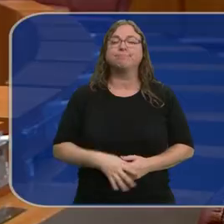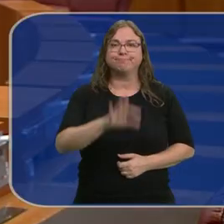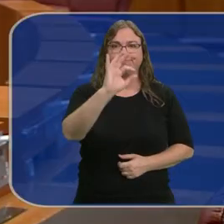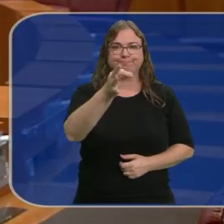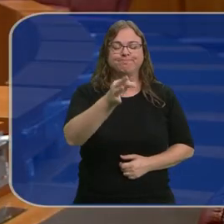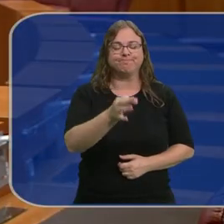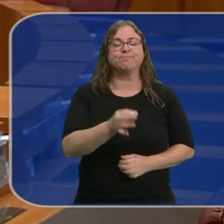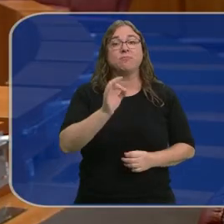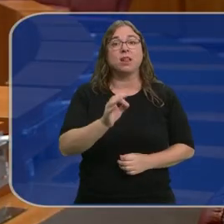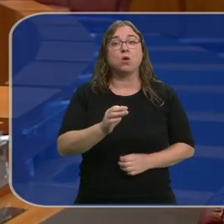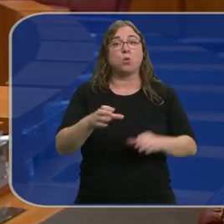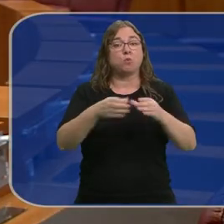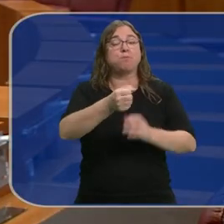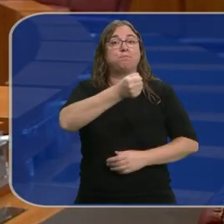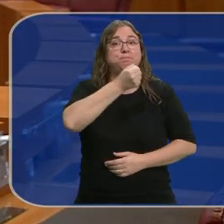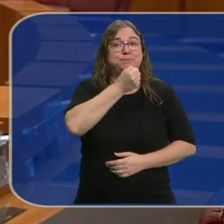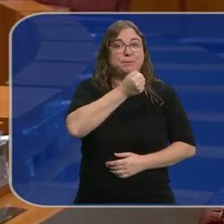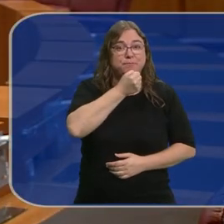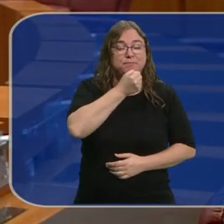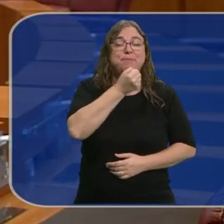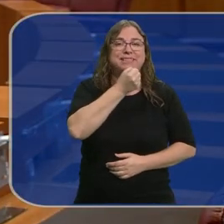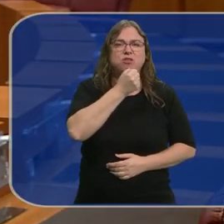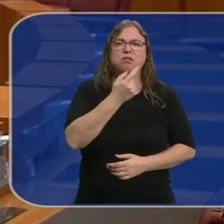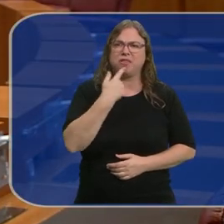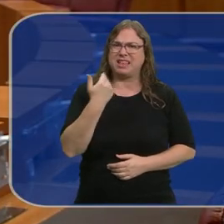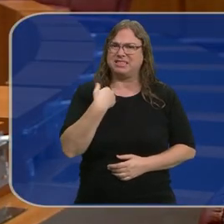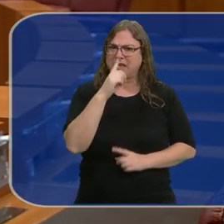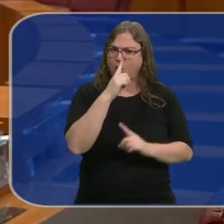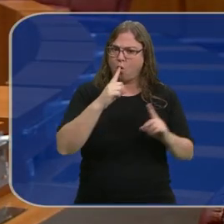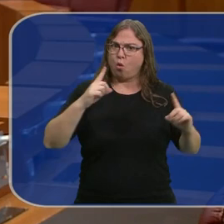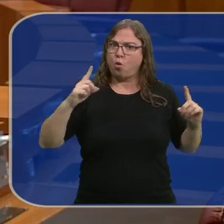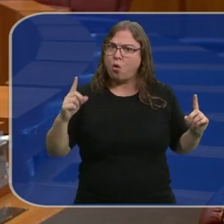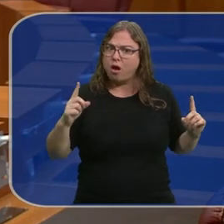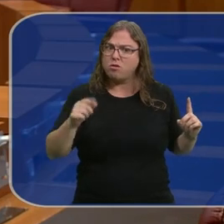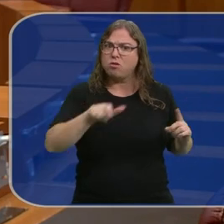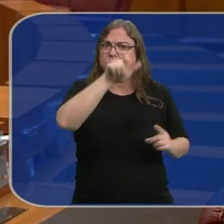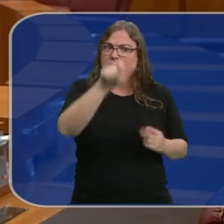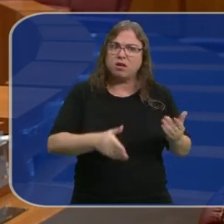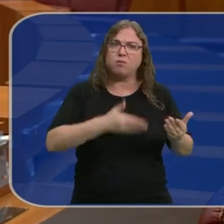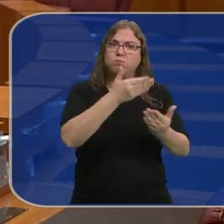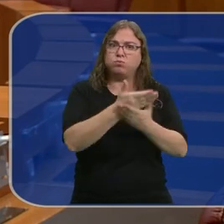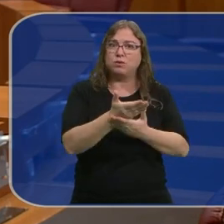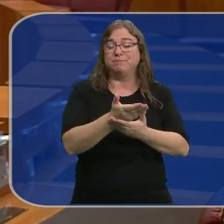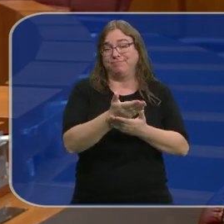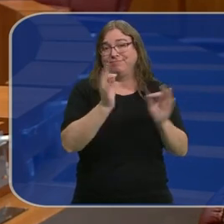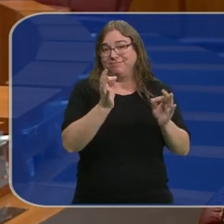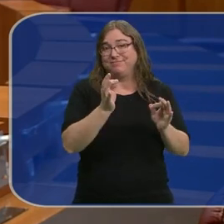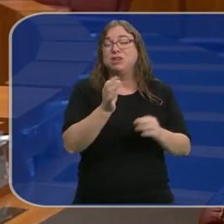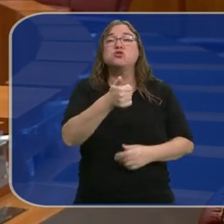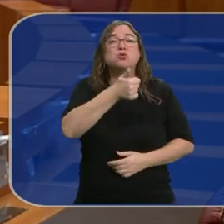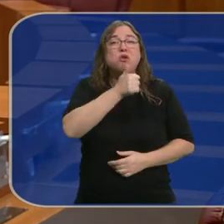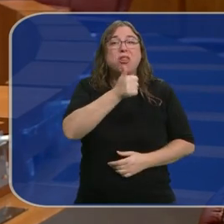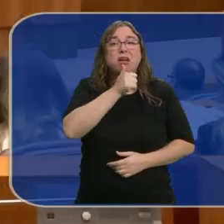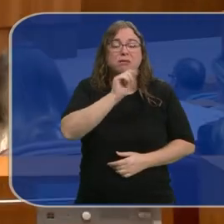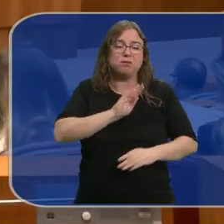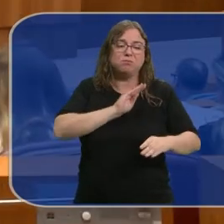Sí, Antonio, el Partido Socialista cuestiona que haya pasado un año y los solicitantes en Castilla y León de la convocatoria estatal aún no hayan